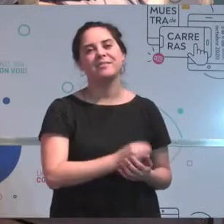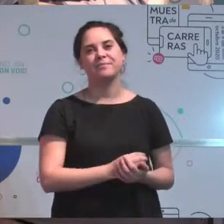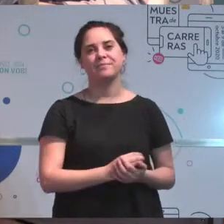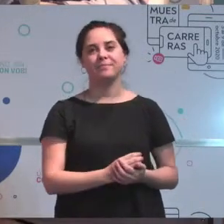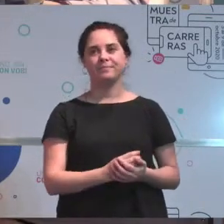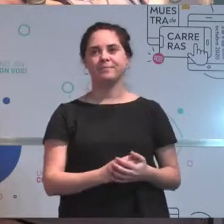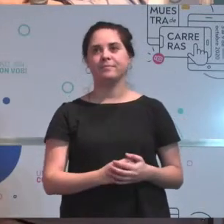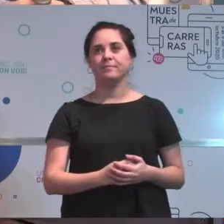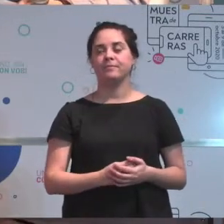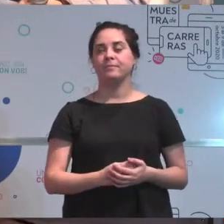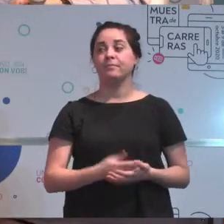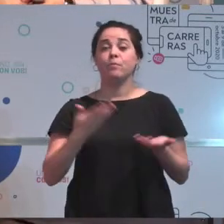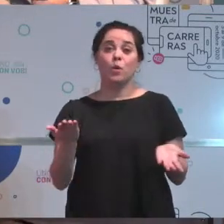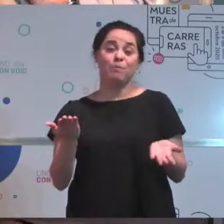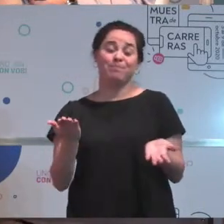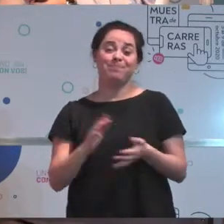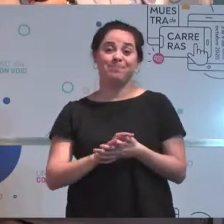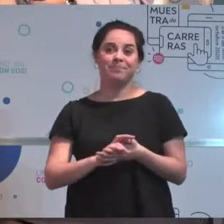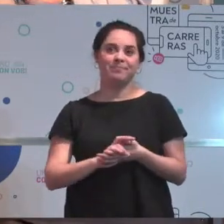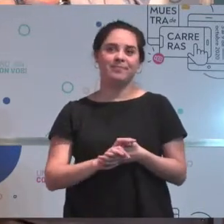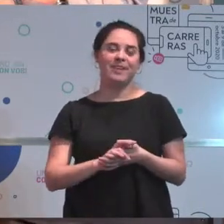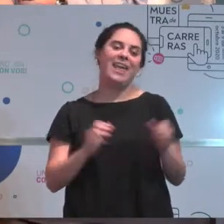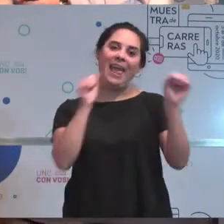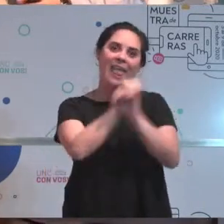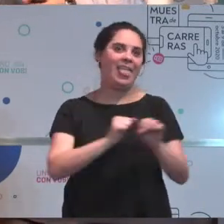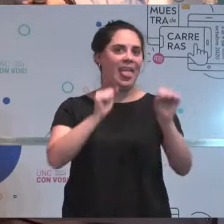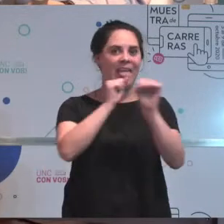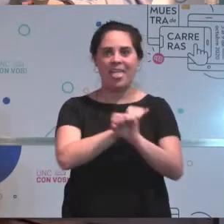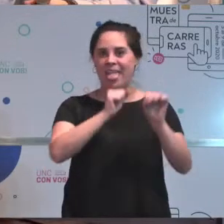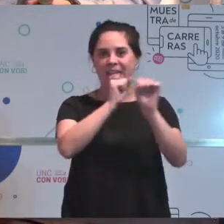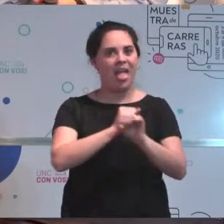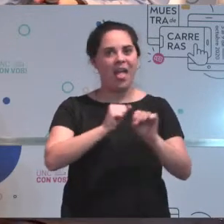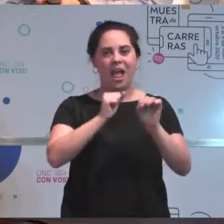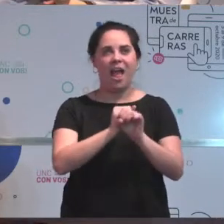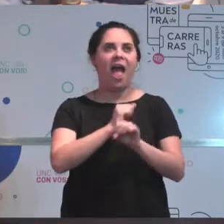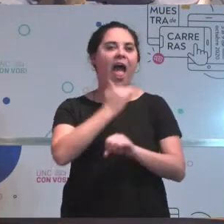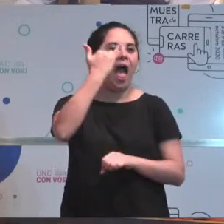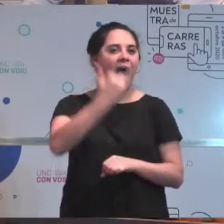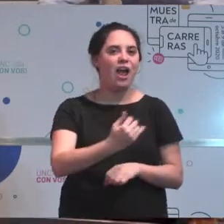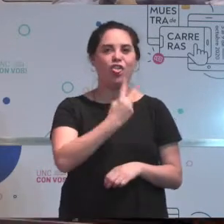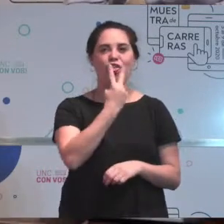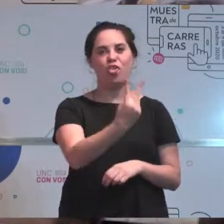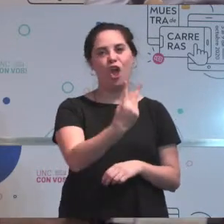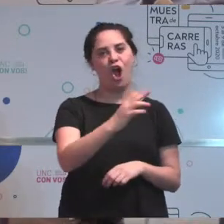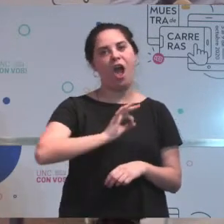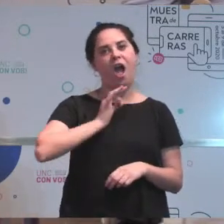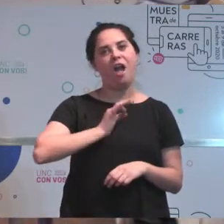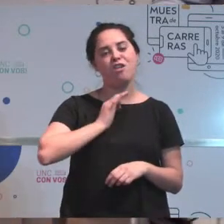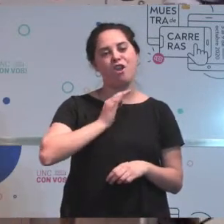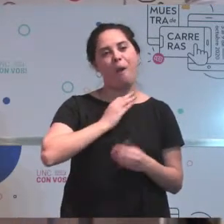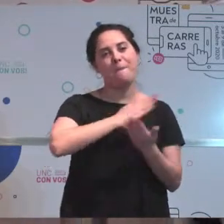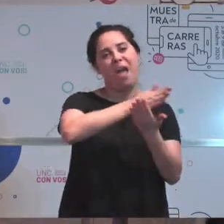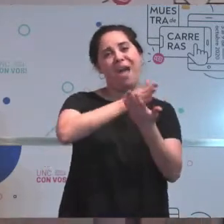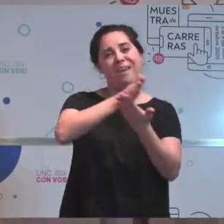Bueno, básicamente todas las ingenierías tienen por lo menos dos años que son las mismas materias,